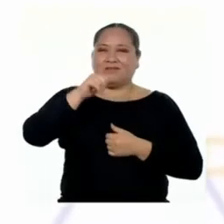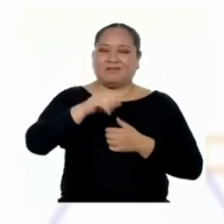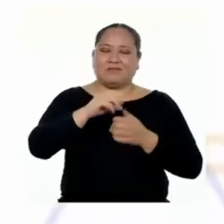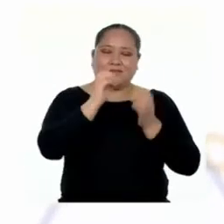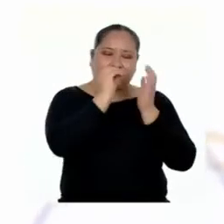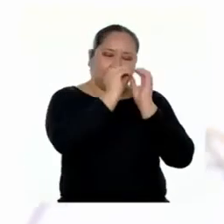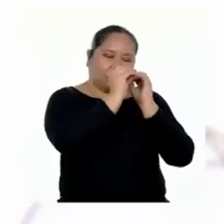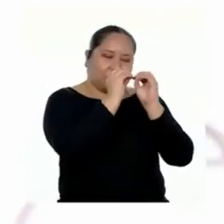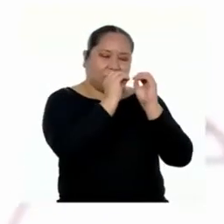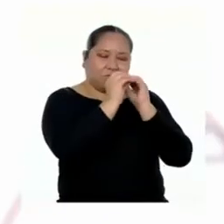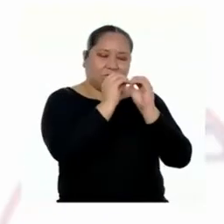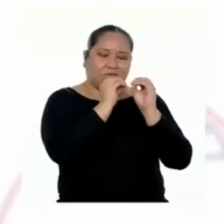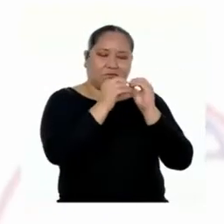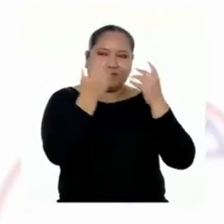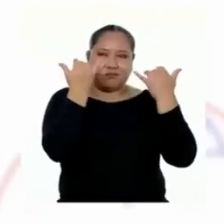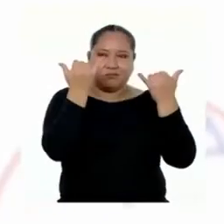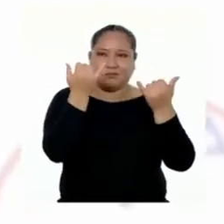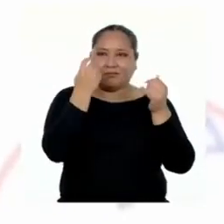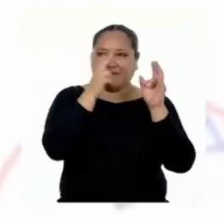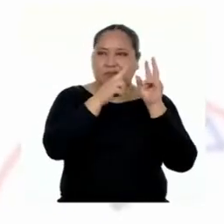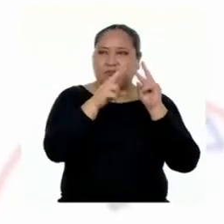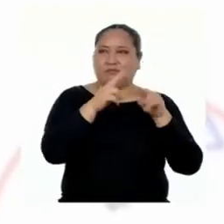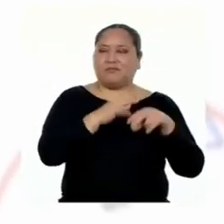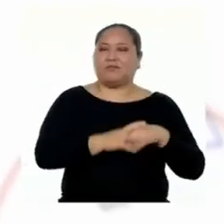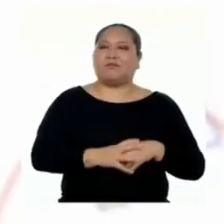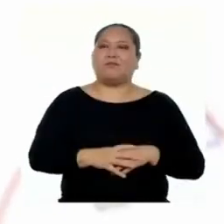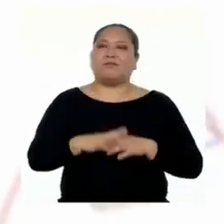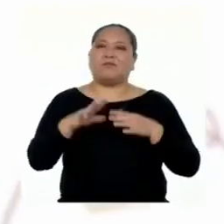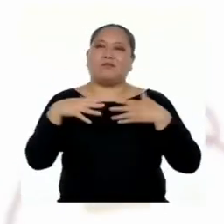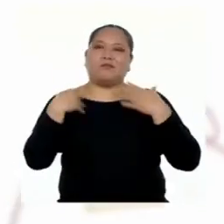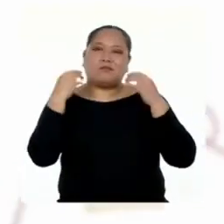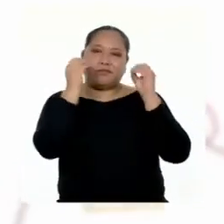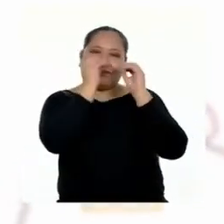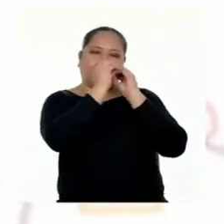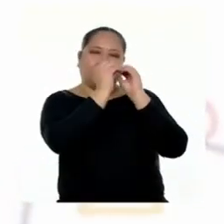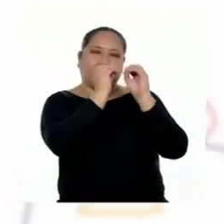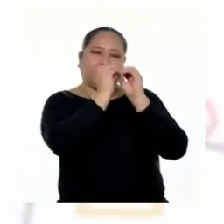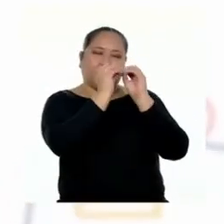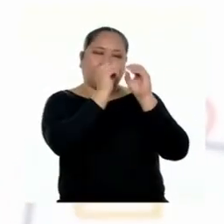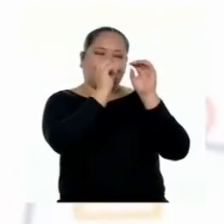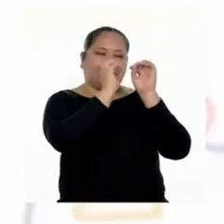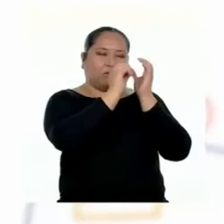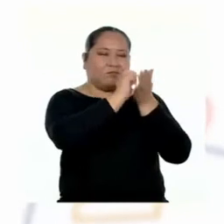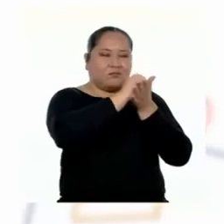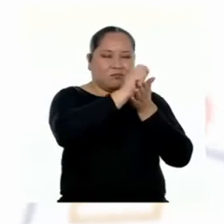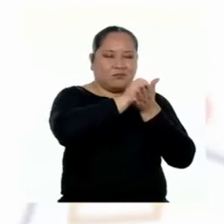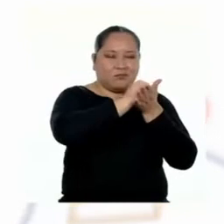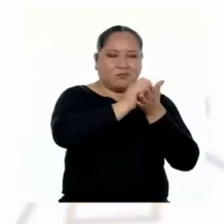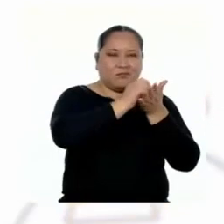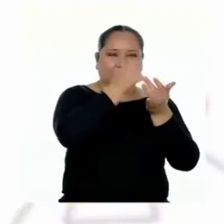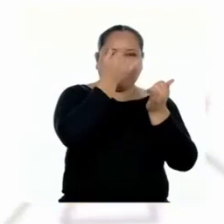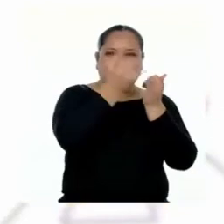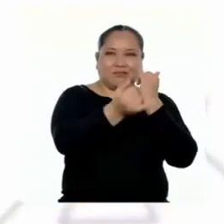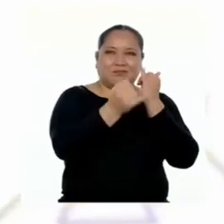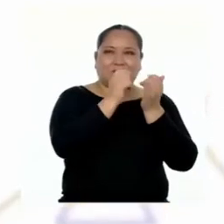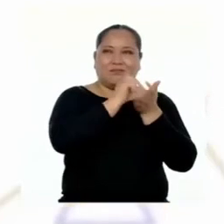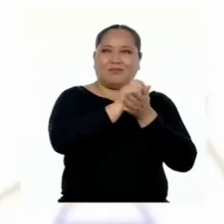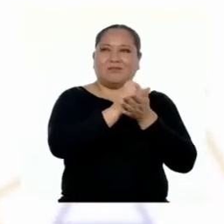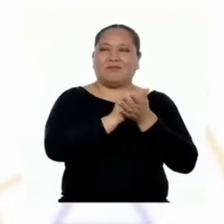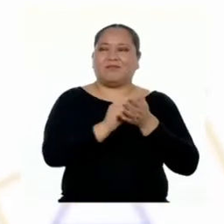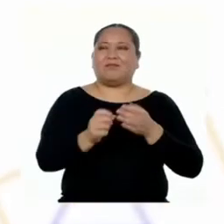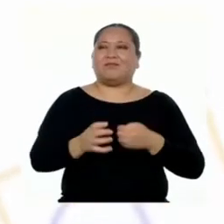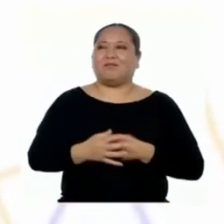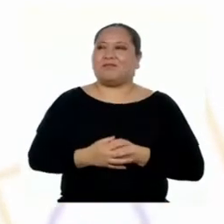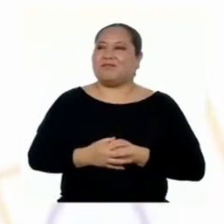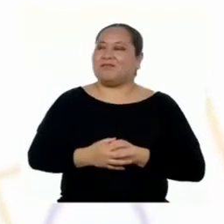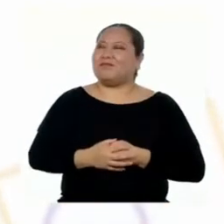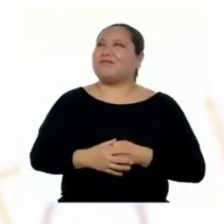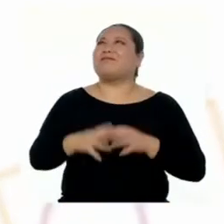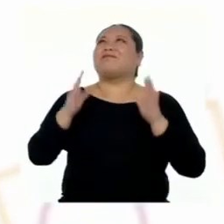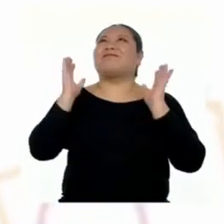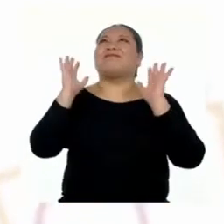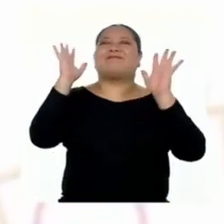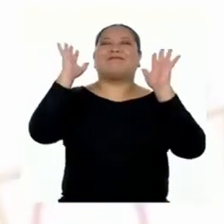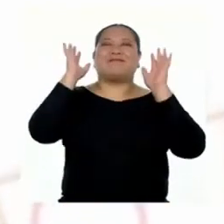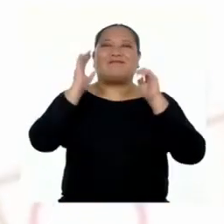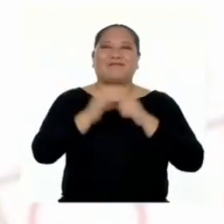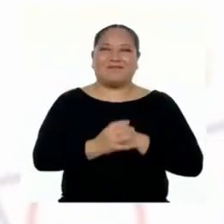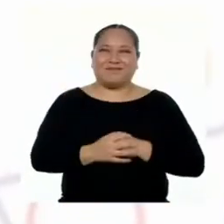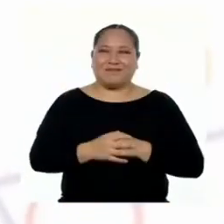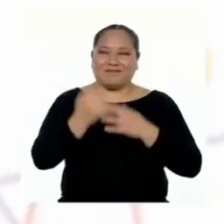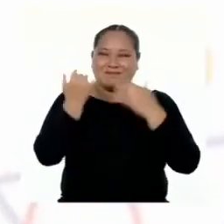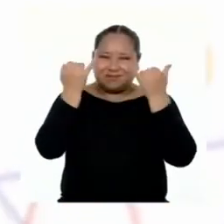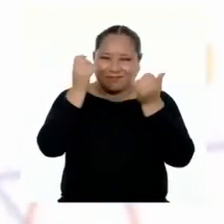Con la revisión que acabamos de hacer, ya puedes escribir la versión final de tu texto instructivo. ¡Por fin!